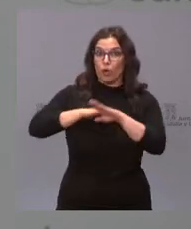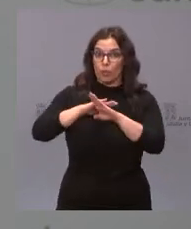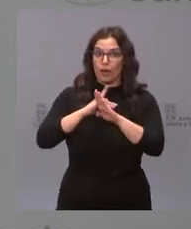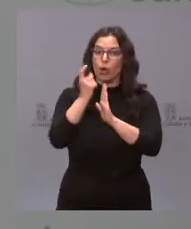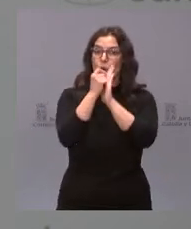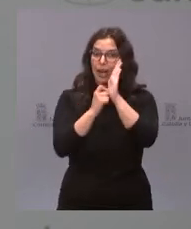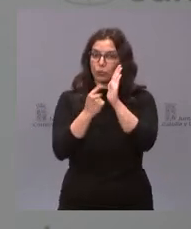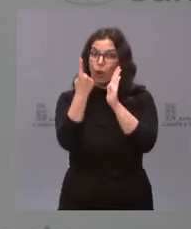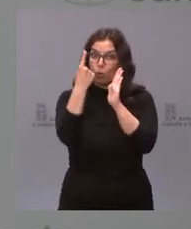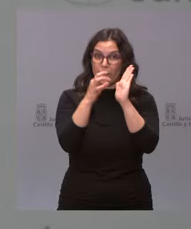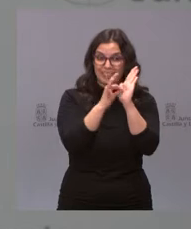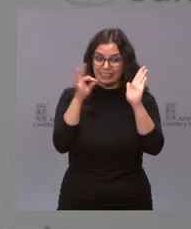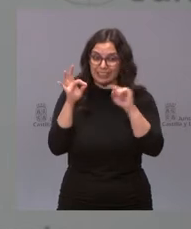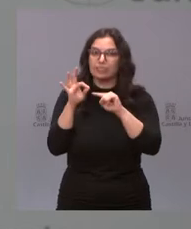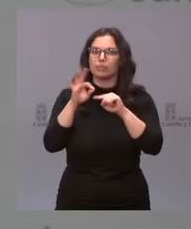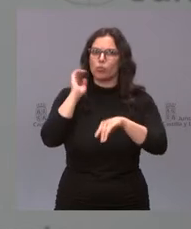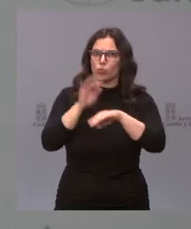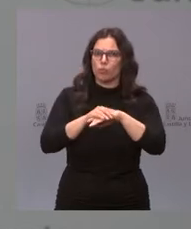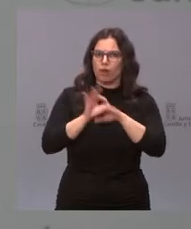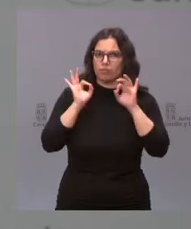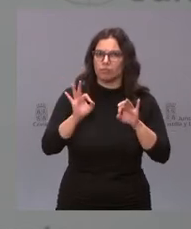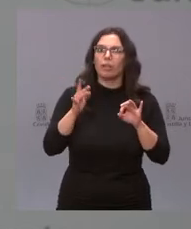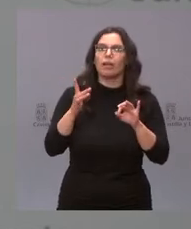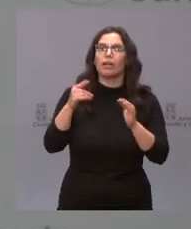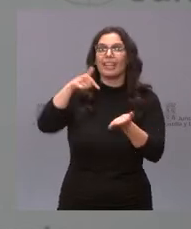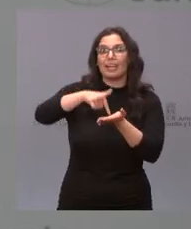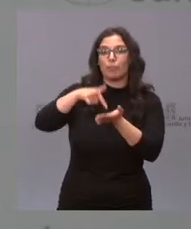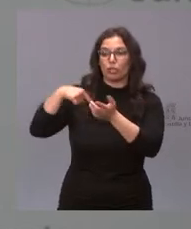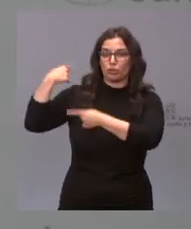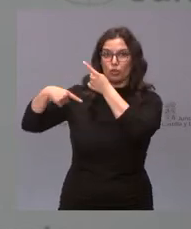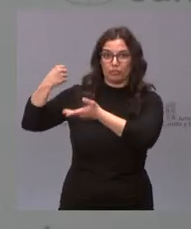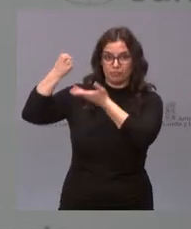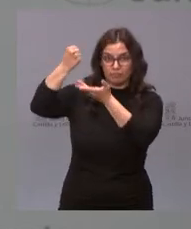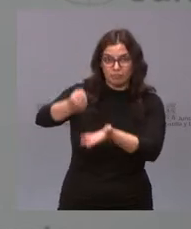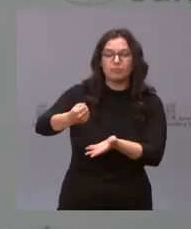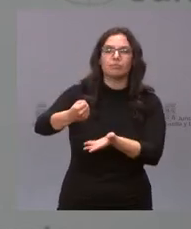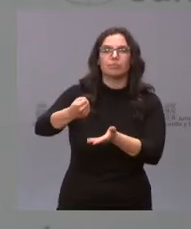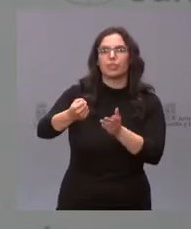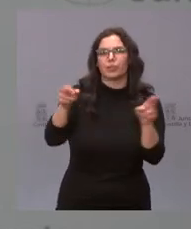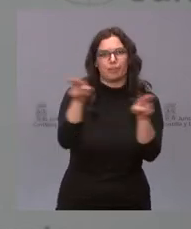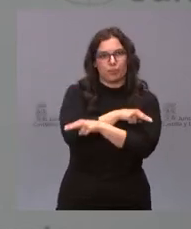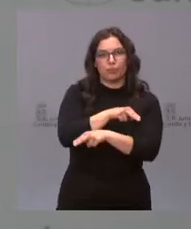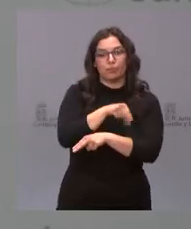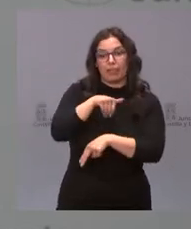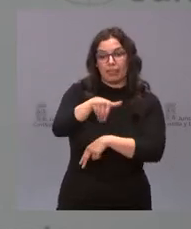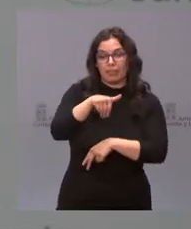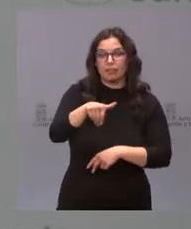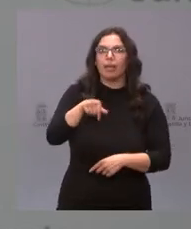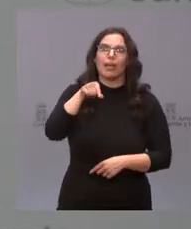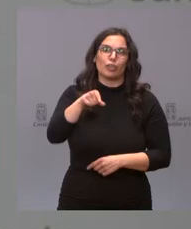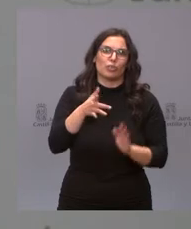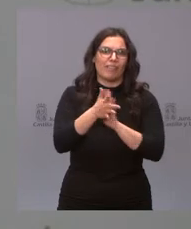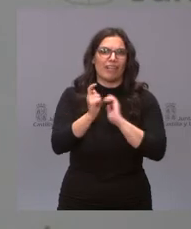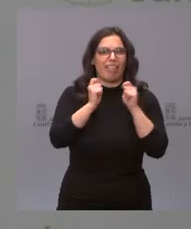cumple, que está vivo, es la eliminación del impuesto de sucesiones, que va a ser un alivio para las familias